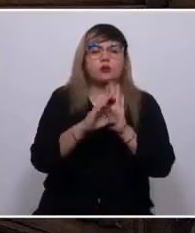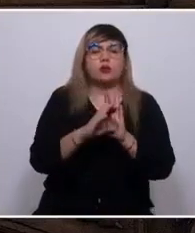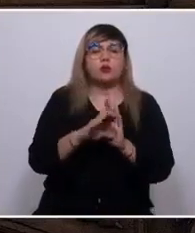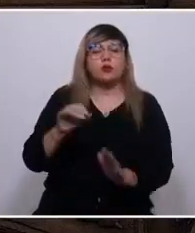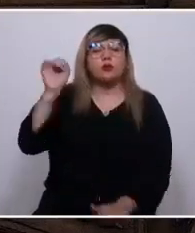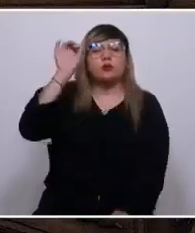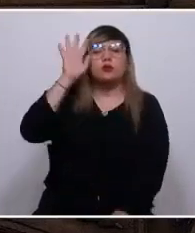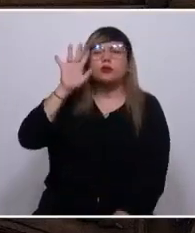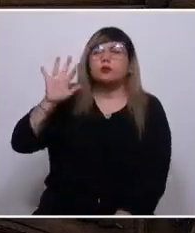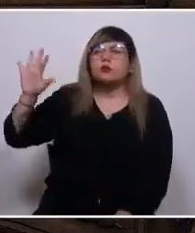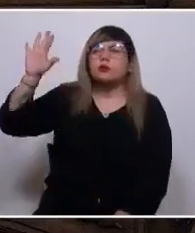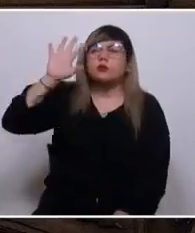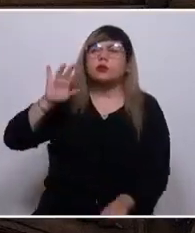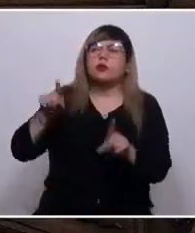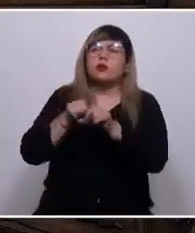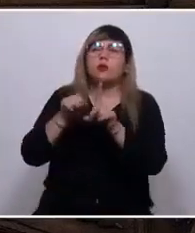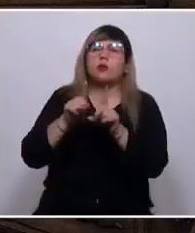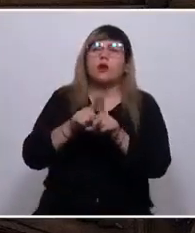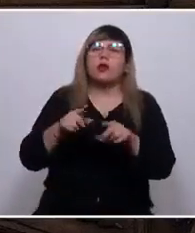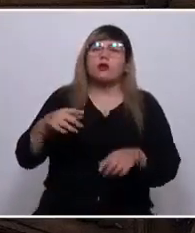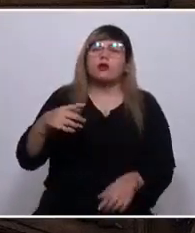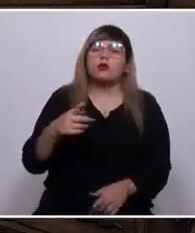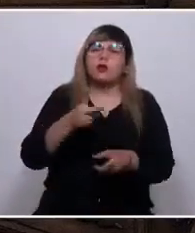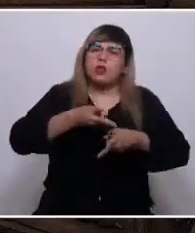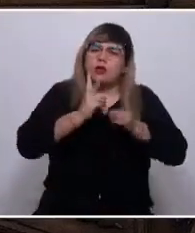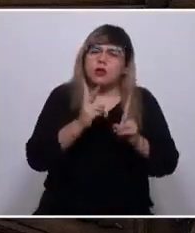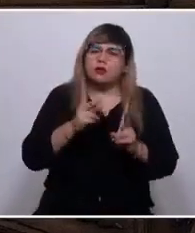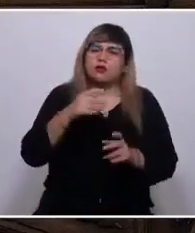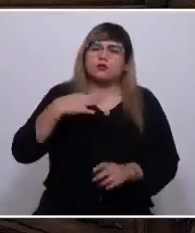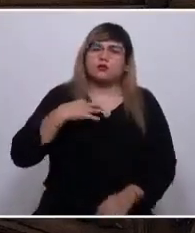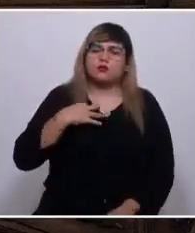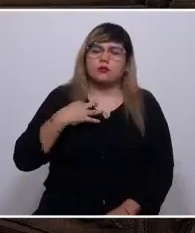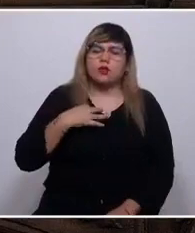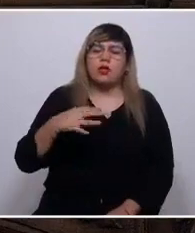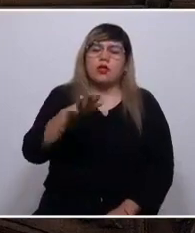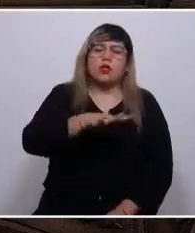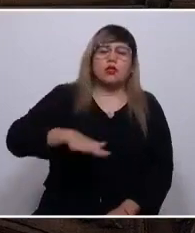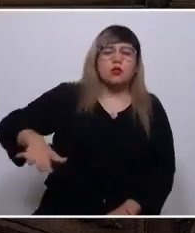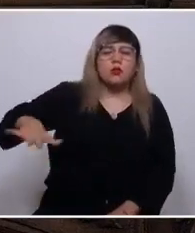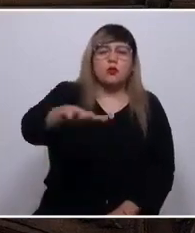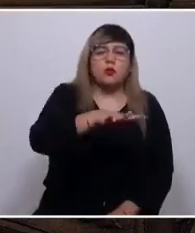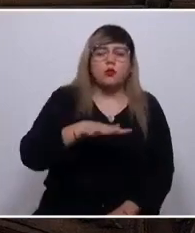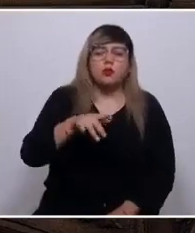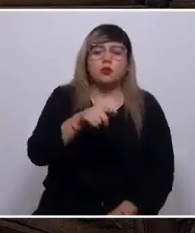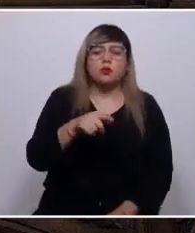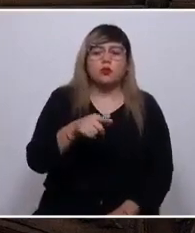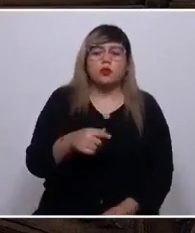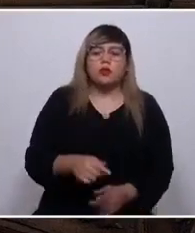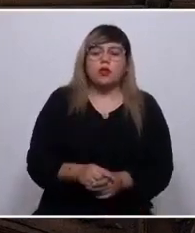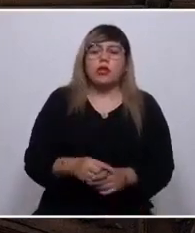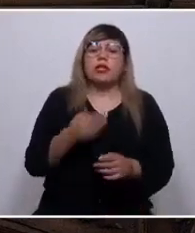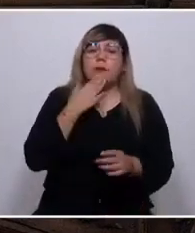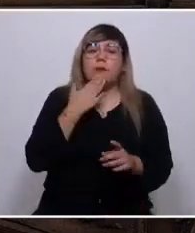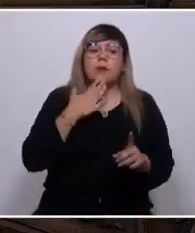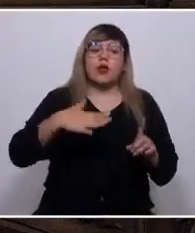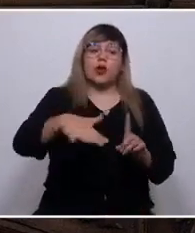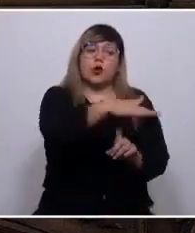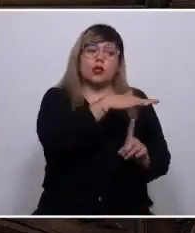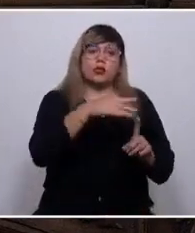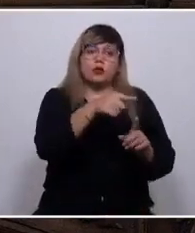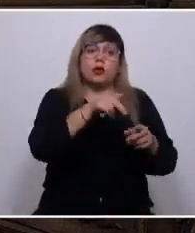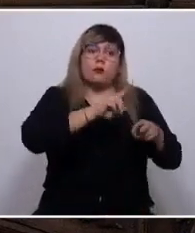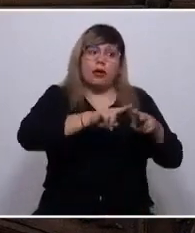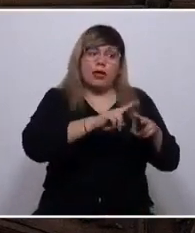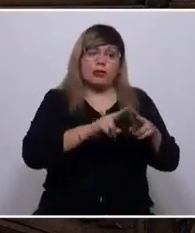es un ejercicio soberano, pues implica proyectar lo que queremos para nosotros y nuestro entorno, y si tenemos el coraje y las condiciones indispensables para ello,